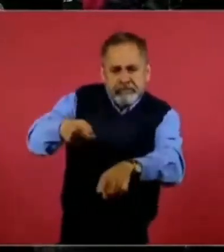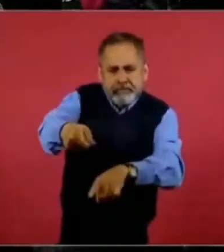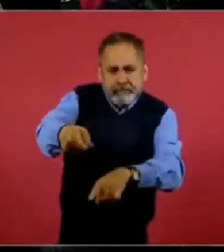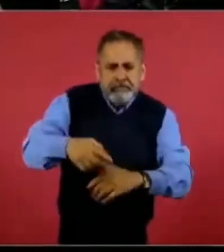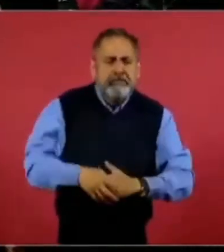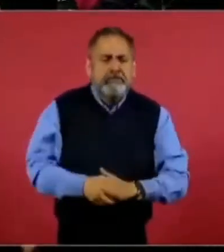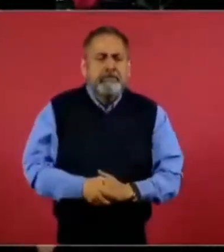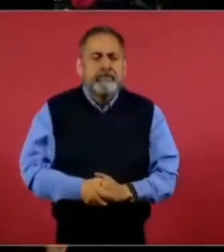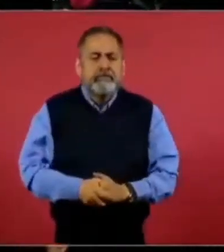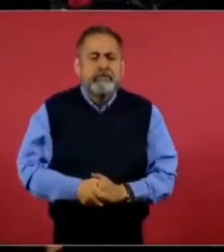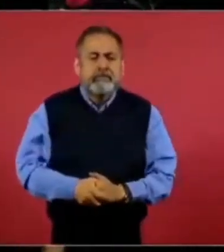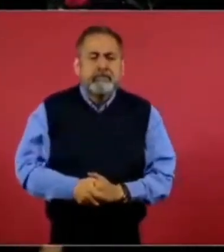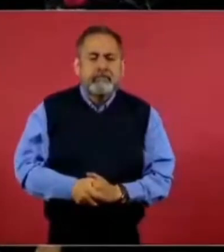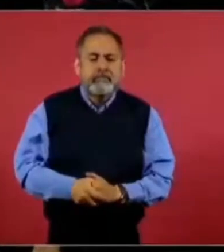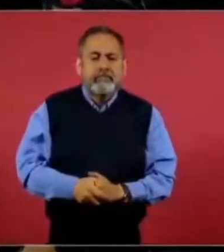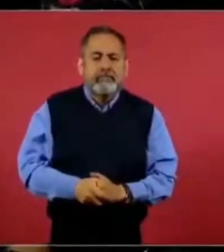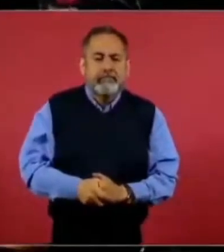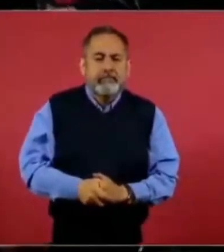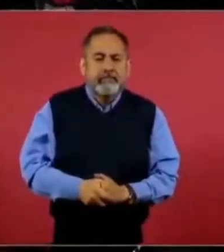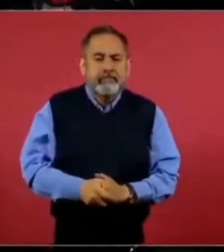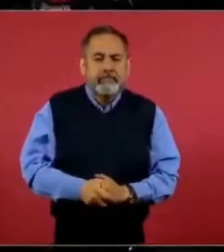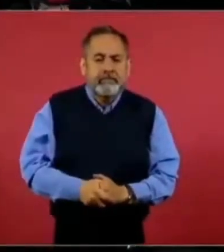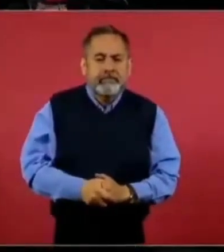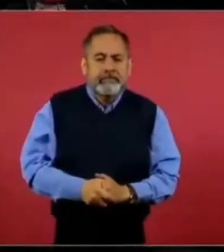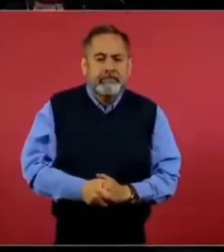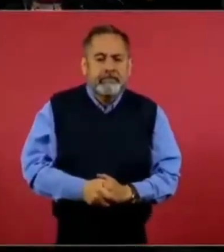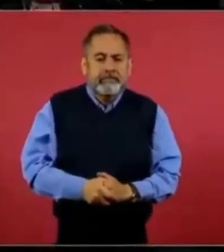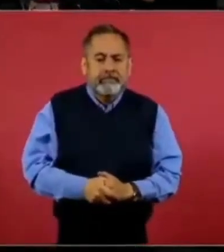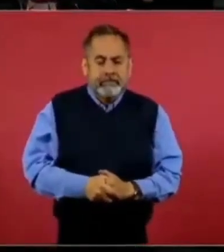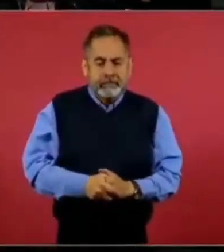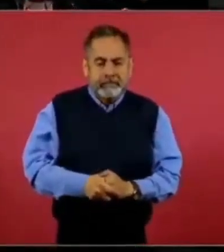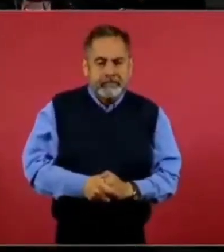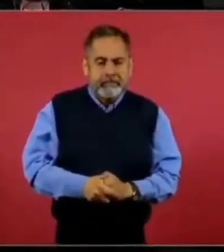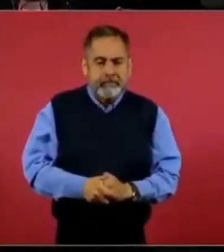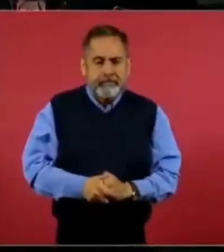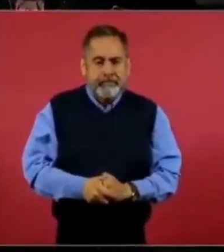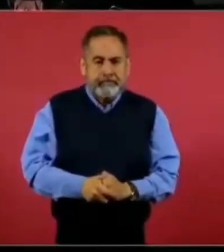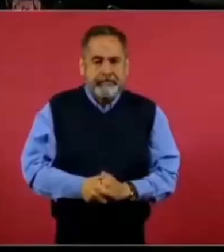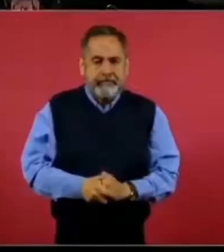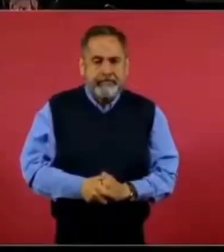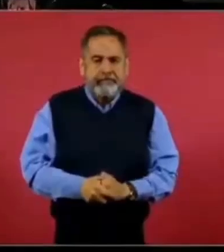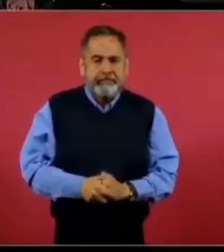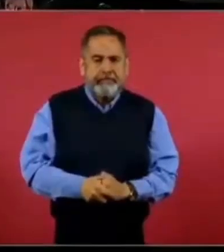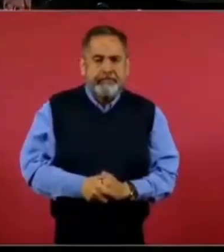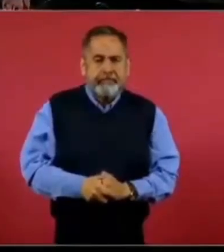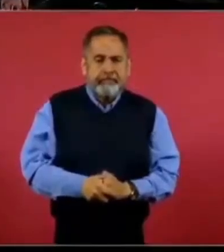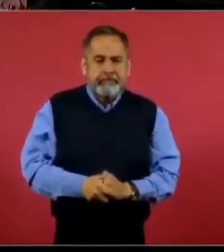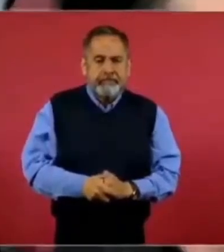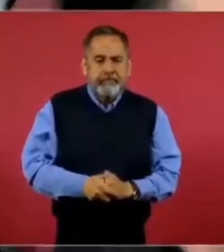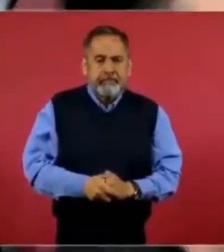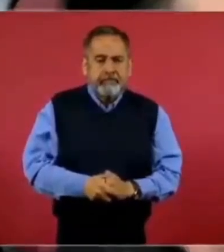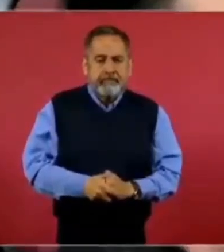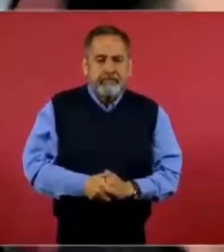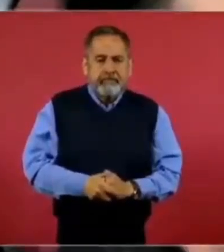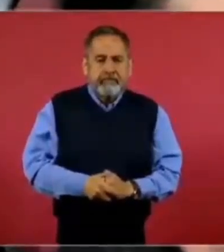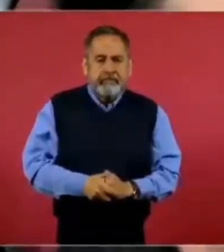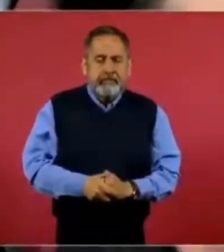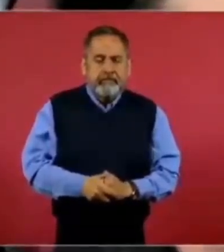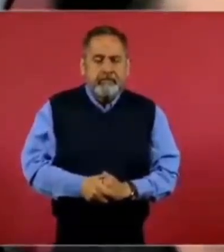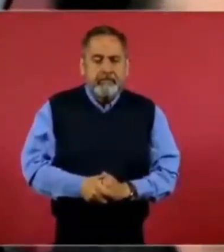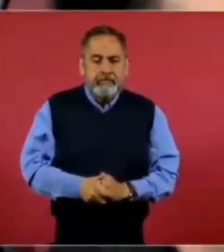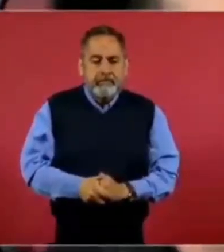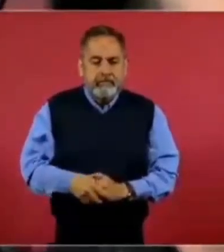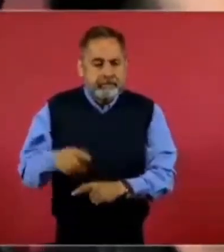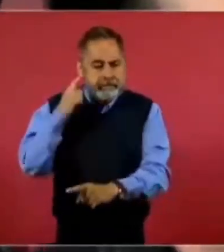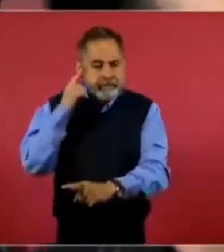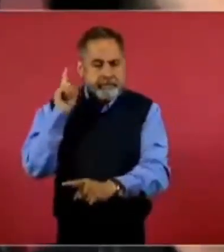le iba a preguntar, ¿en algún momento esperaban otra llamada en el transcurso del día o más información